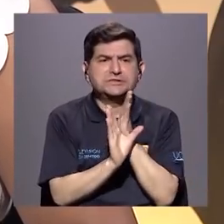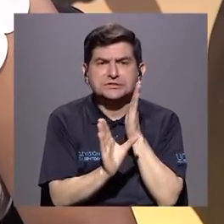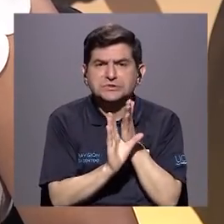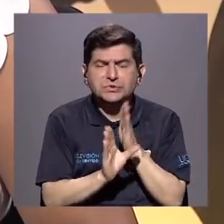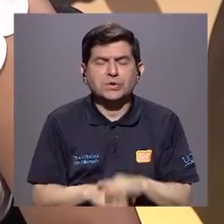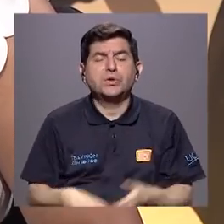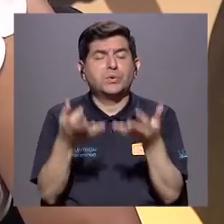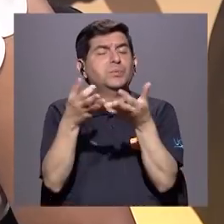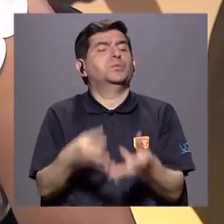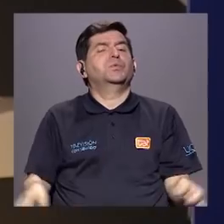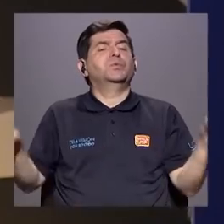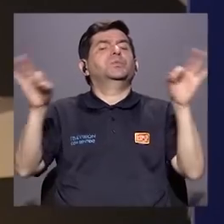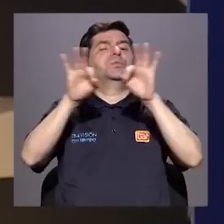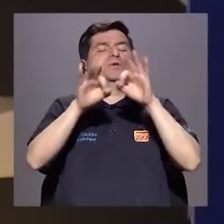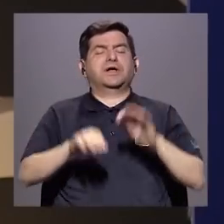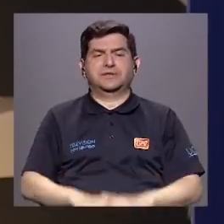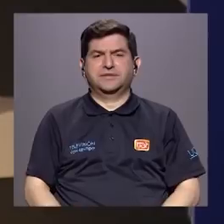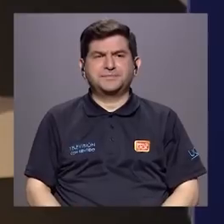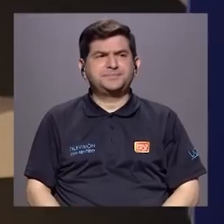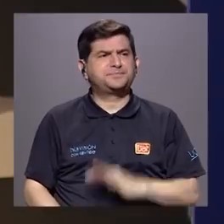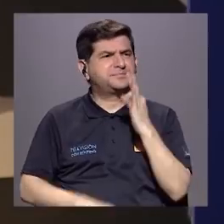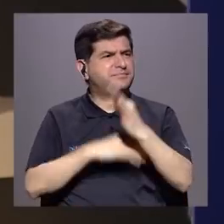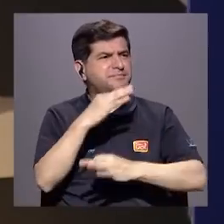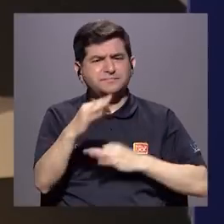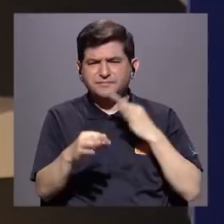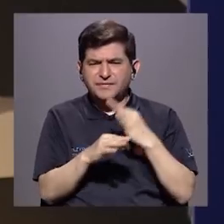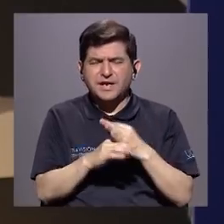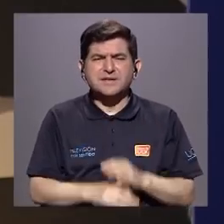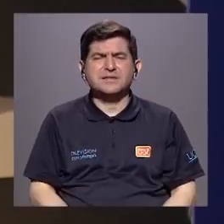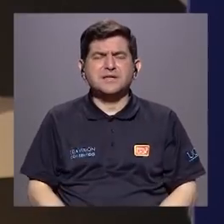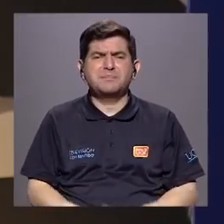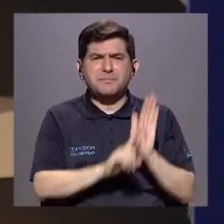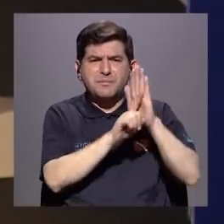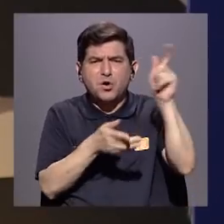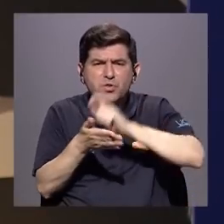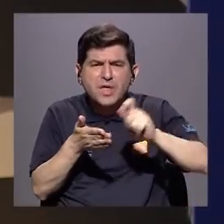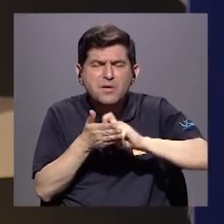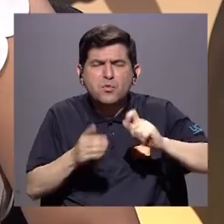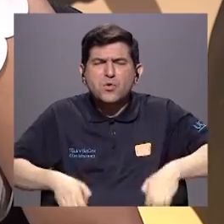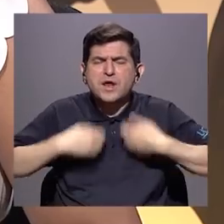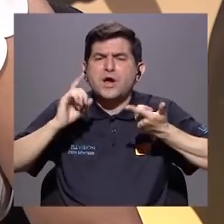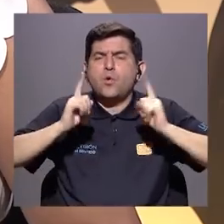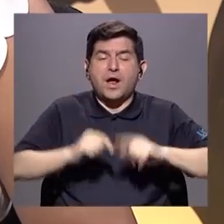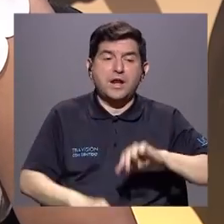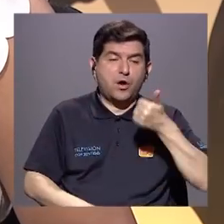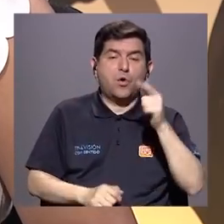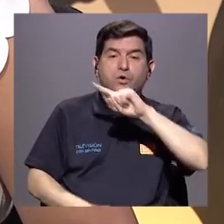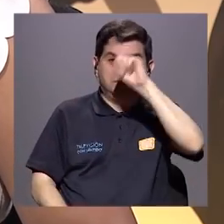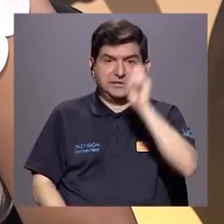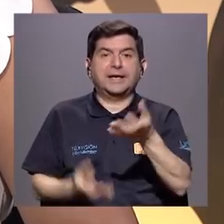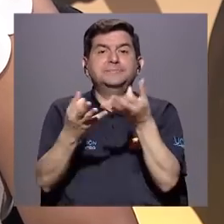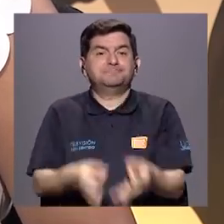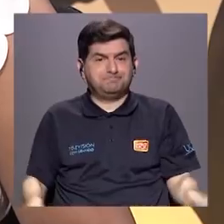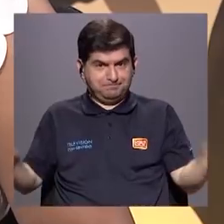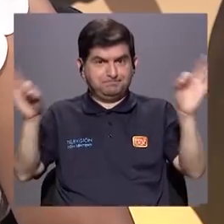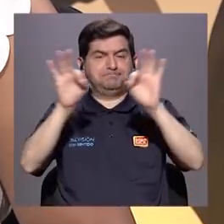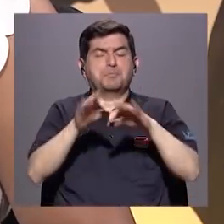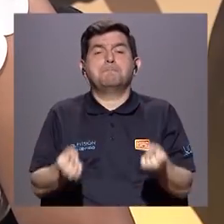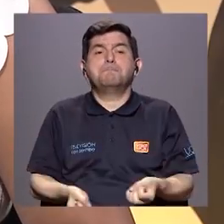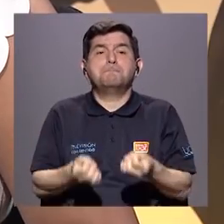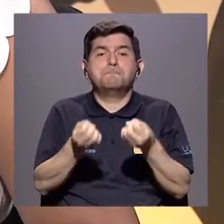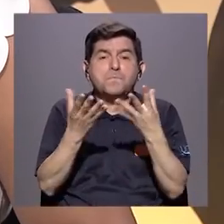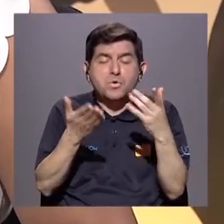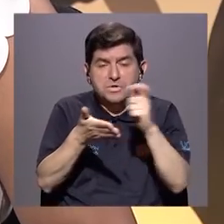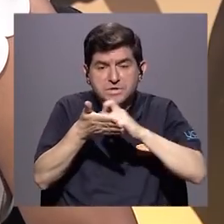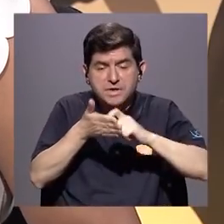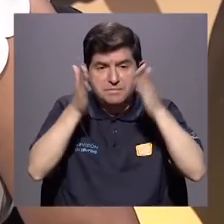de gran importancia. Ingrid, ¿y qué tipos de bullying existen? Esta es otra pregunta importante. Mire, innumerables